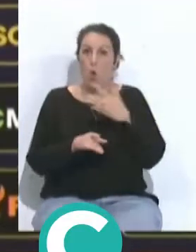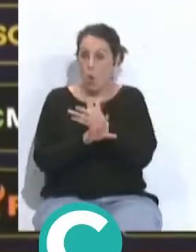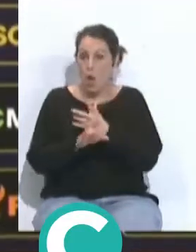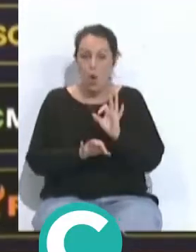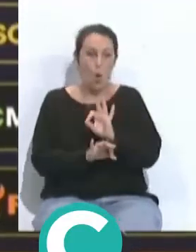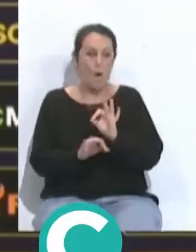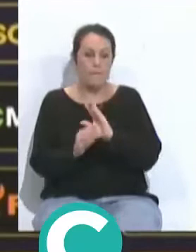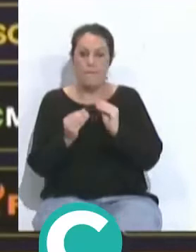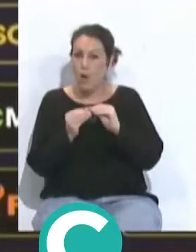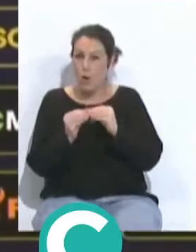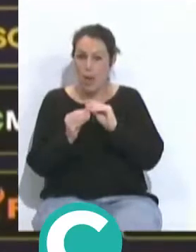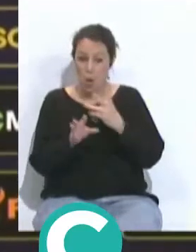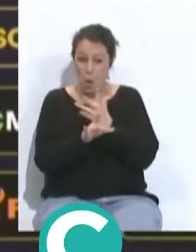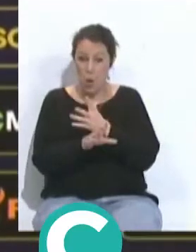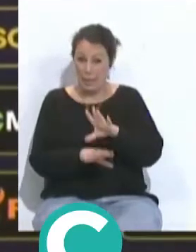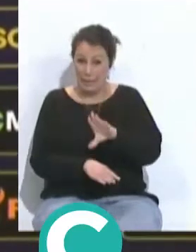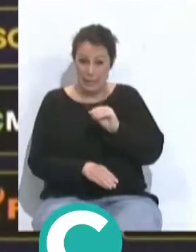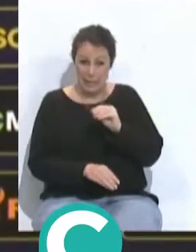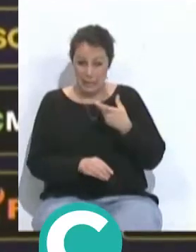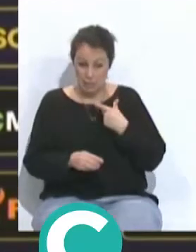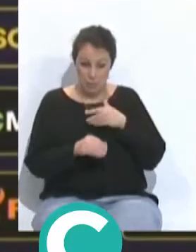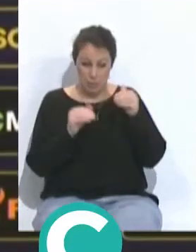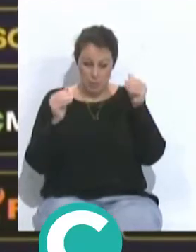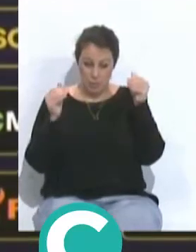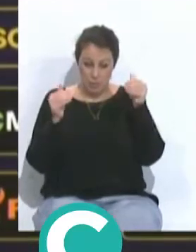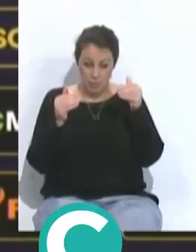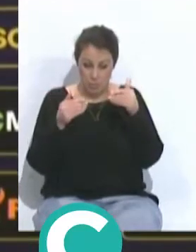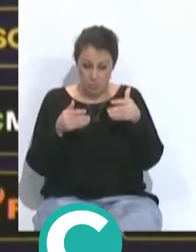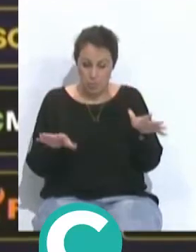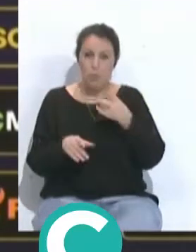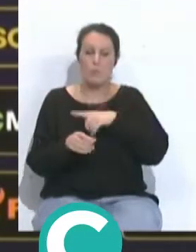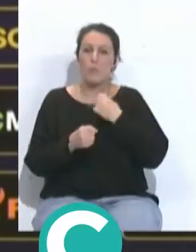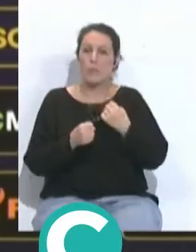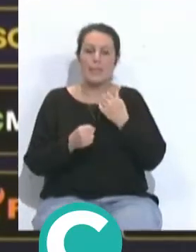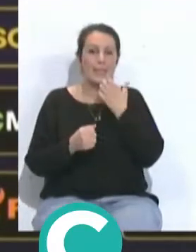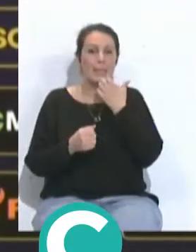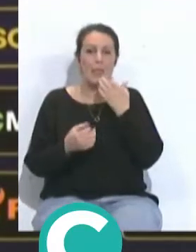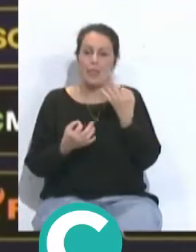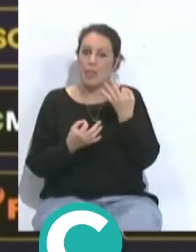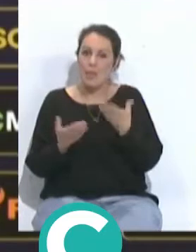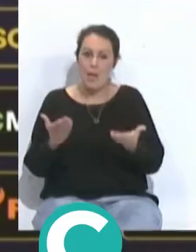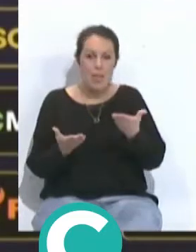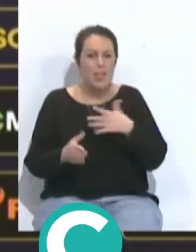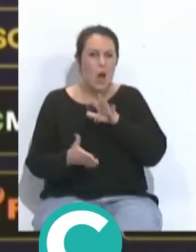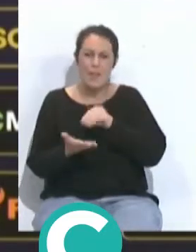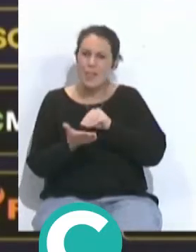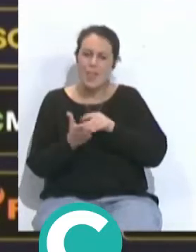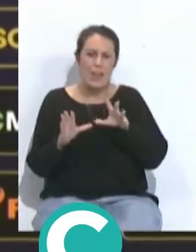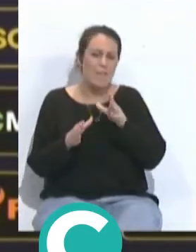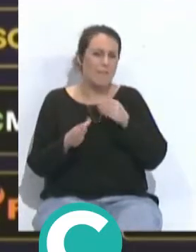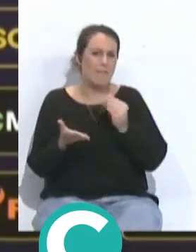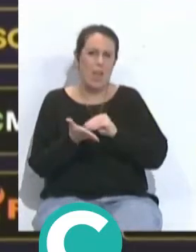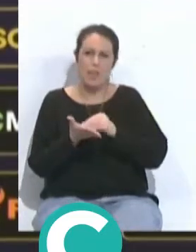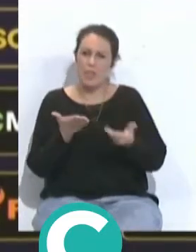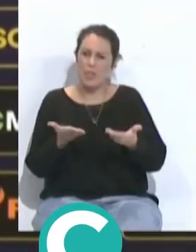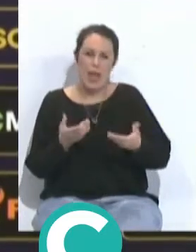través de su forma de entender ese juego. Nosotros tenemos que estar muy fuertes en ese registro, muy fuertes, si hay que bascular cinco veces, se bascula cinco veces, si hay que bascular diez veces, se